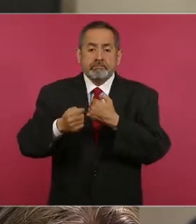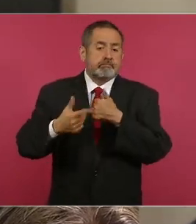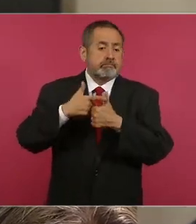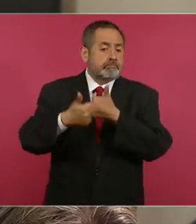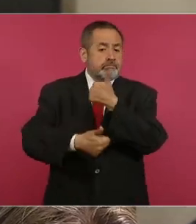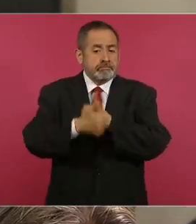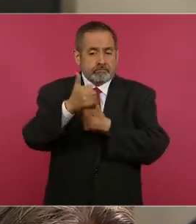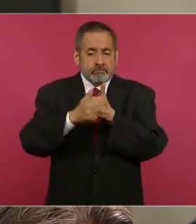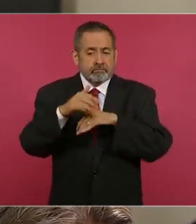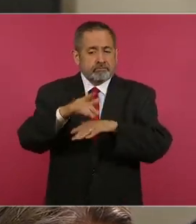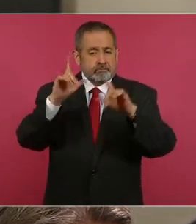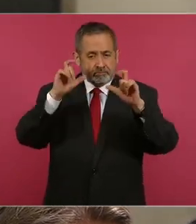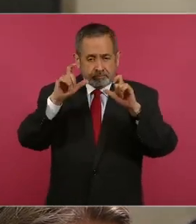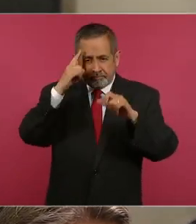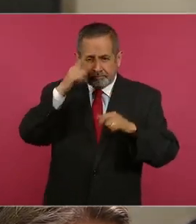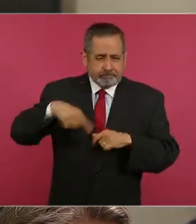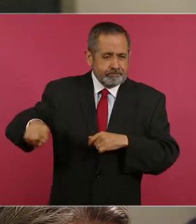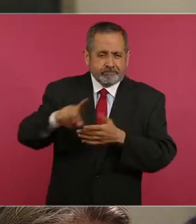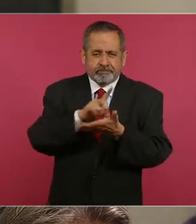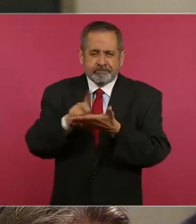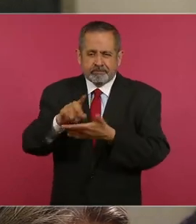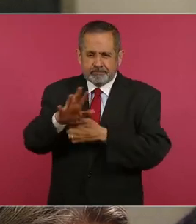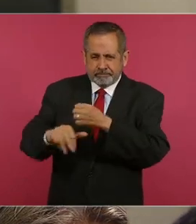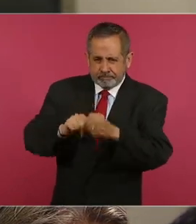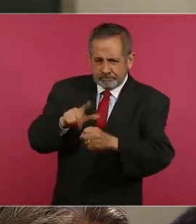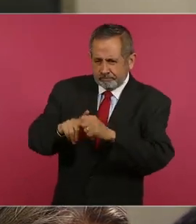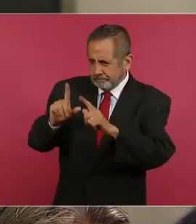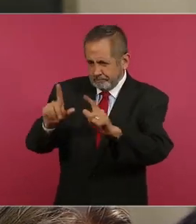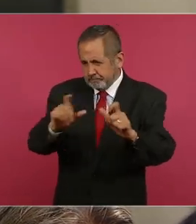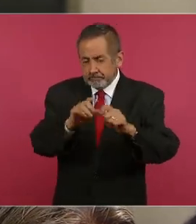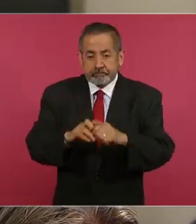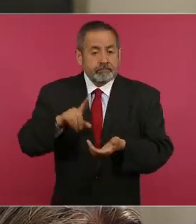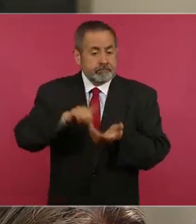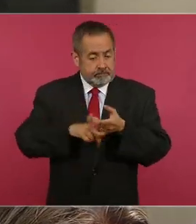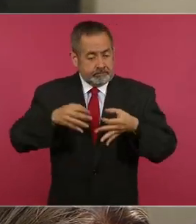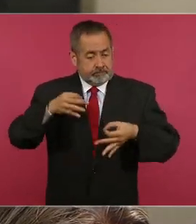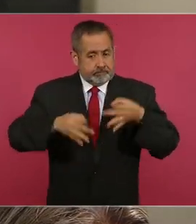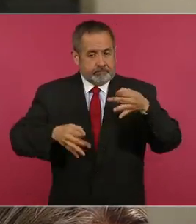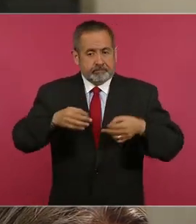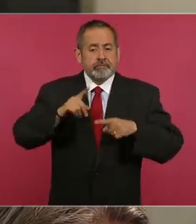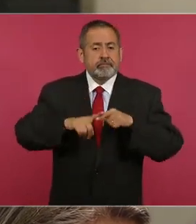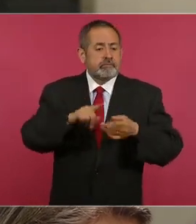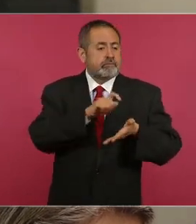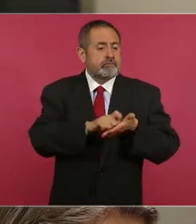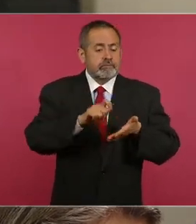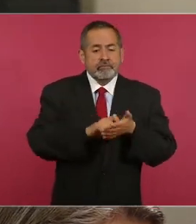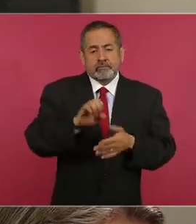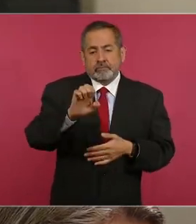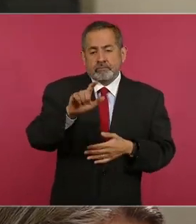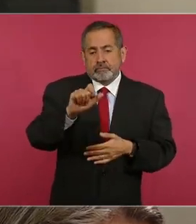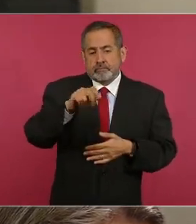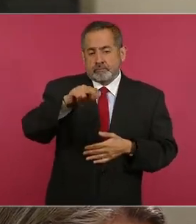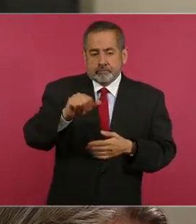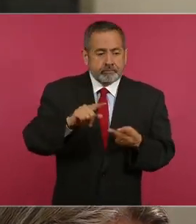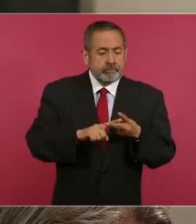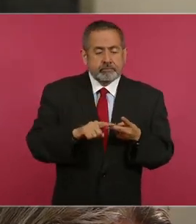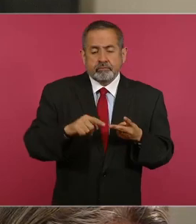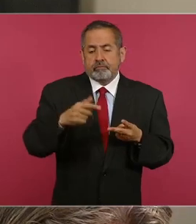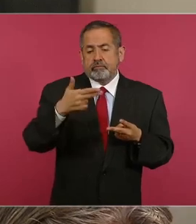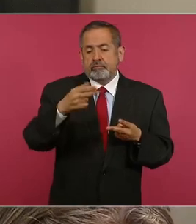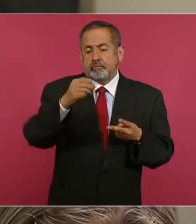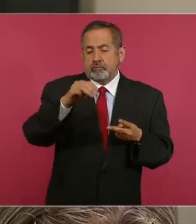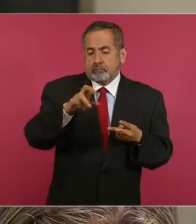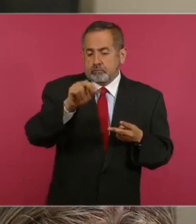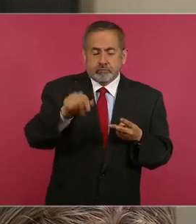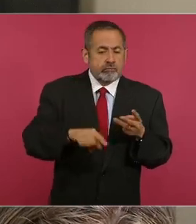Latina por los derechos de los animales y contra la violencia. Entre los jurados se encuentran la escritora Elena Poniatowska, el poeta Homero Aritgis,